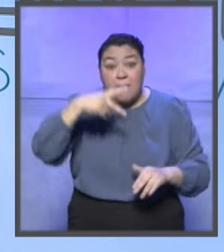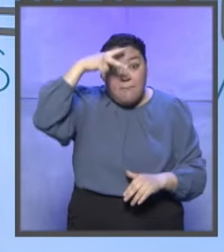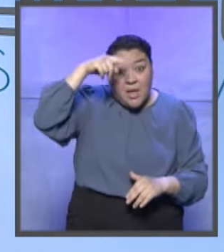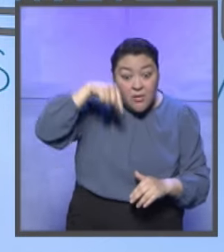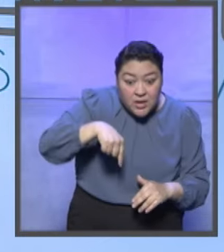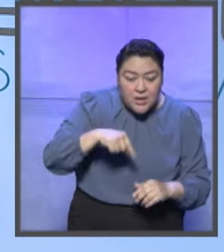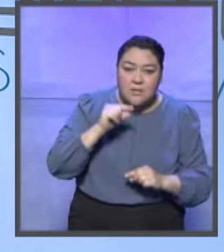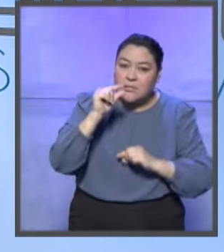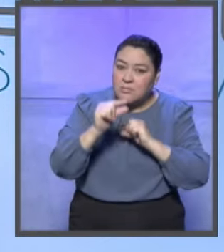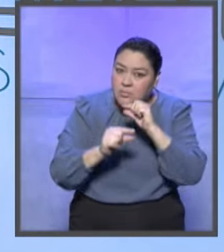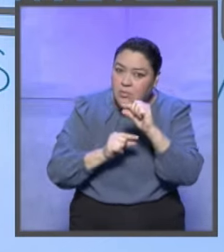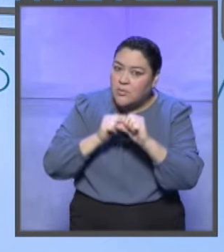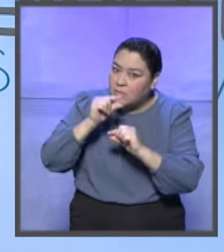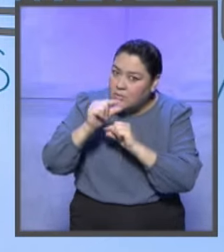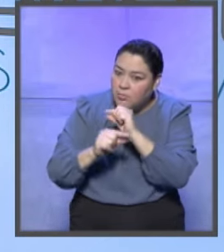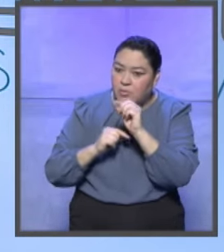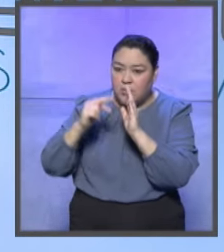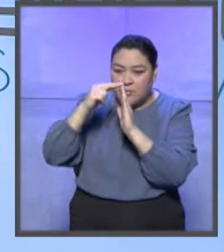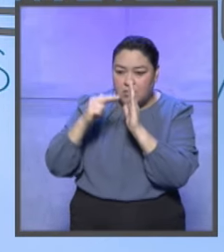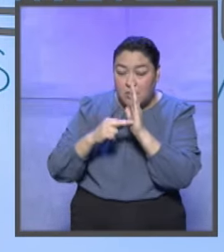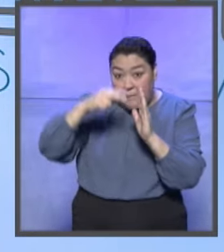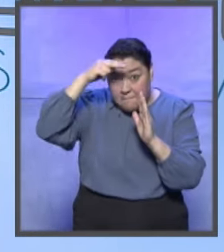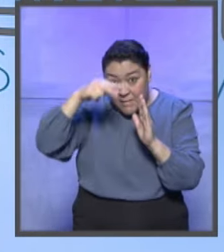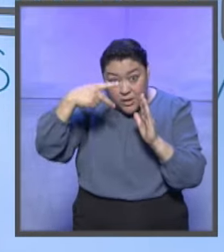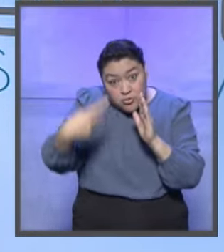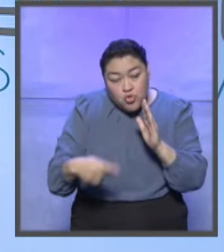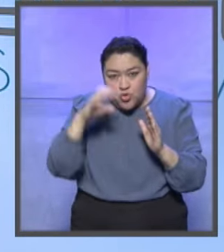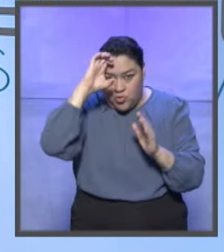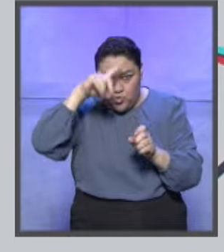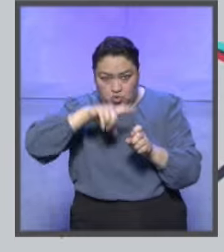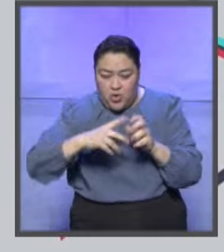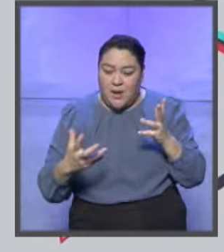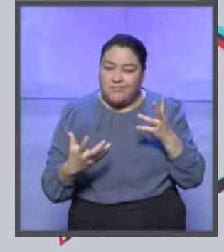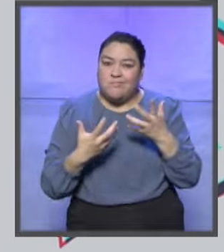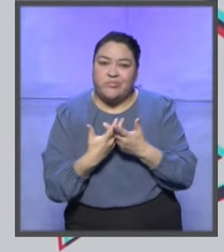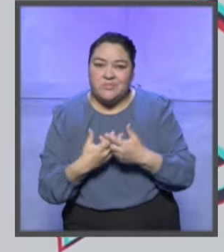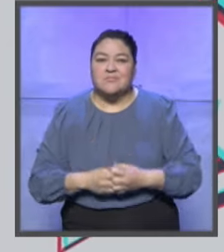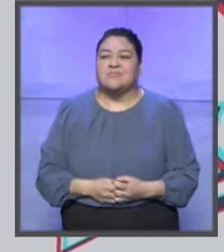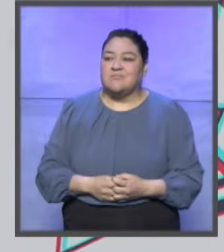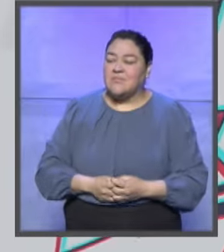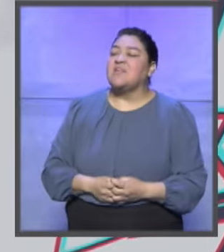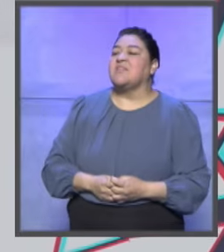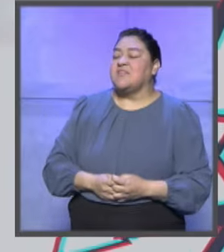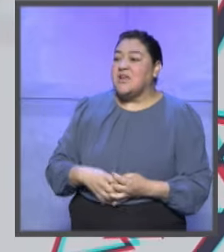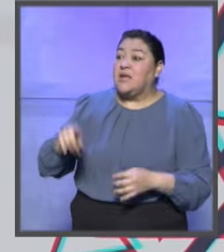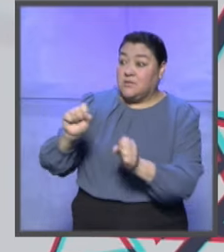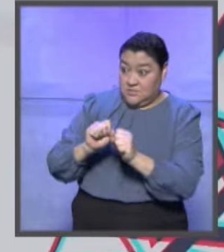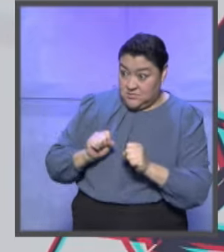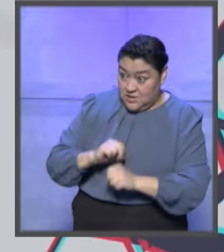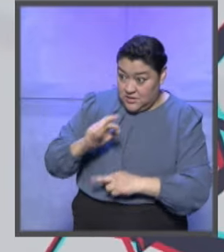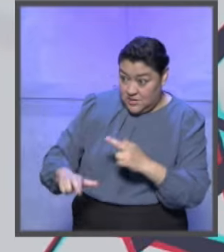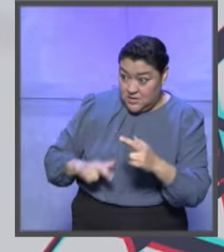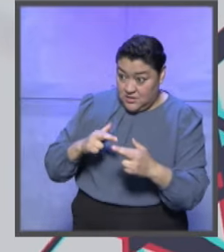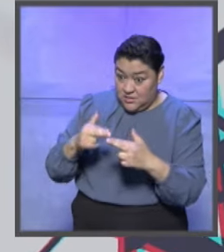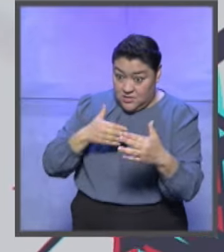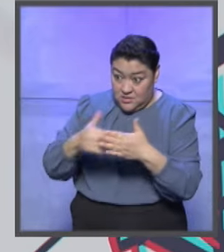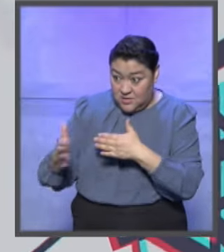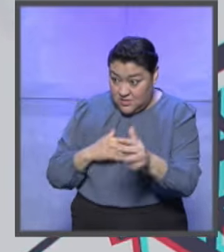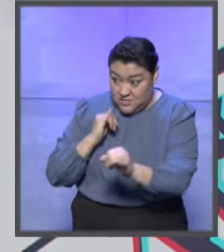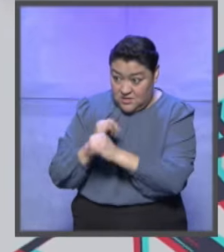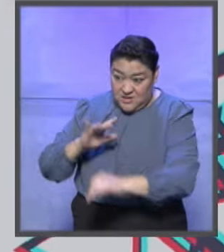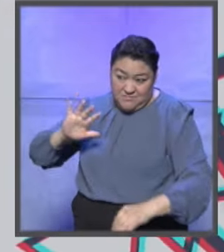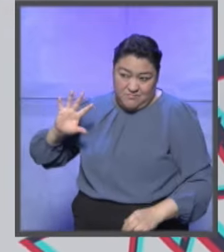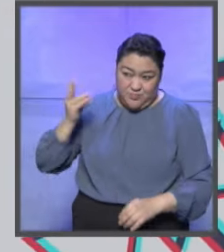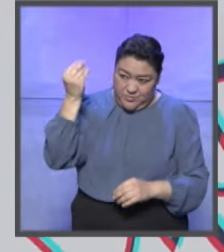tendremos que ir ajustando esas tecnologías a nuestras particularidades, ¿no? Rápidamente, ¿la sala regional Guadalajara es la más avanzada en materia